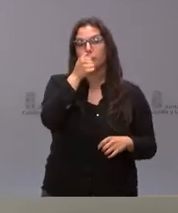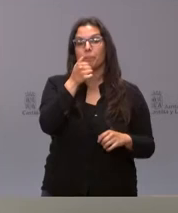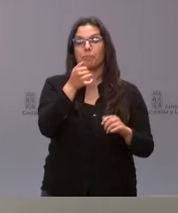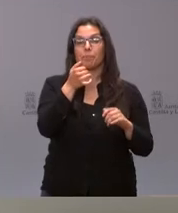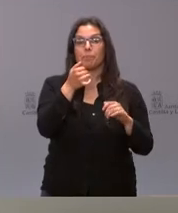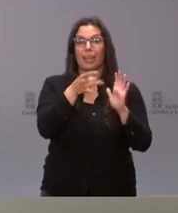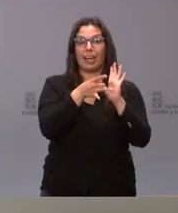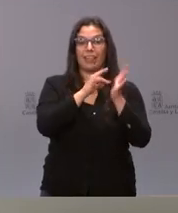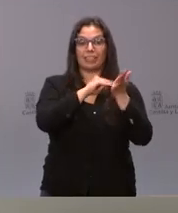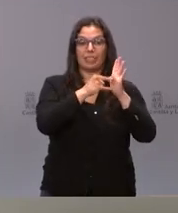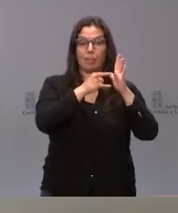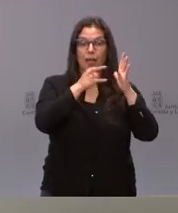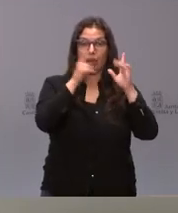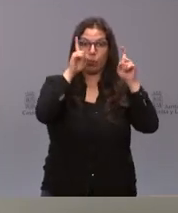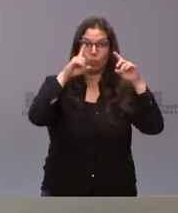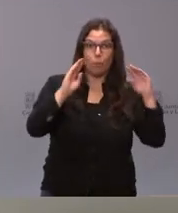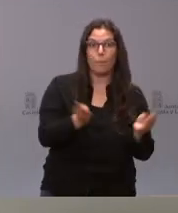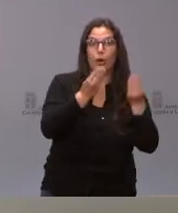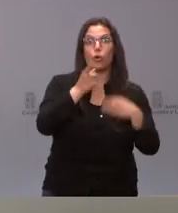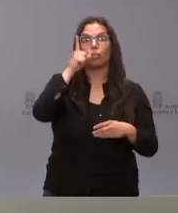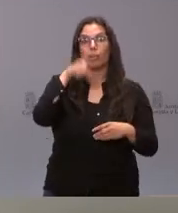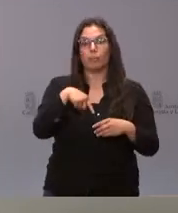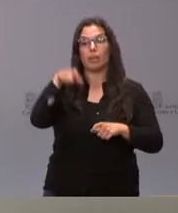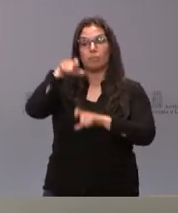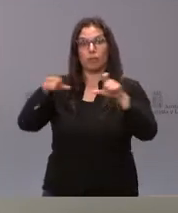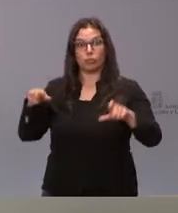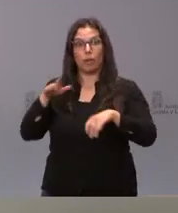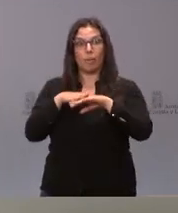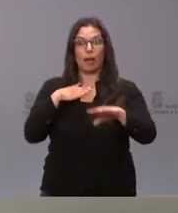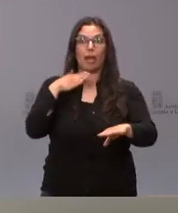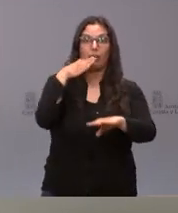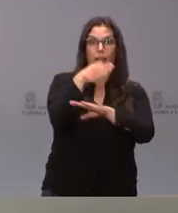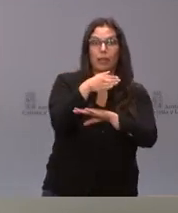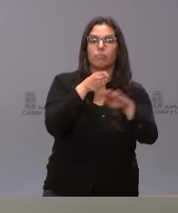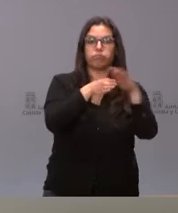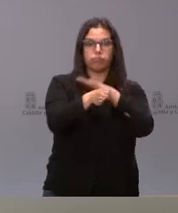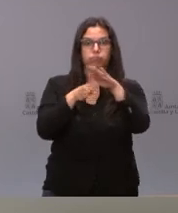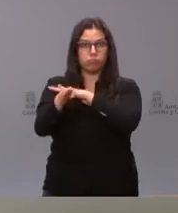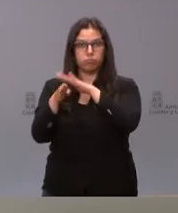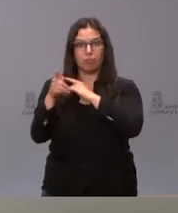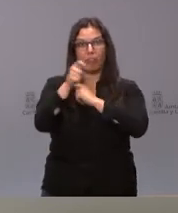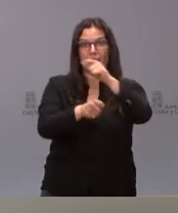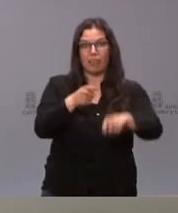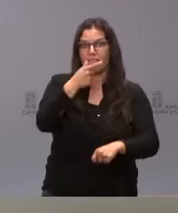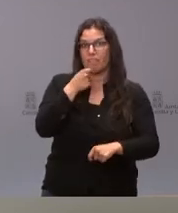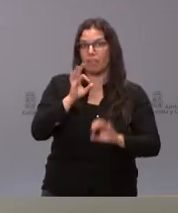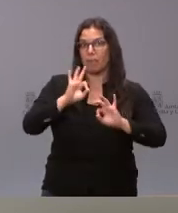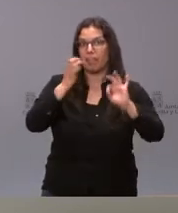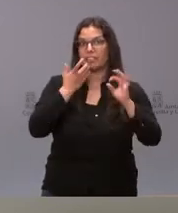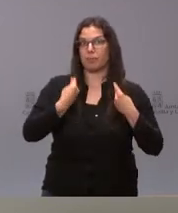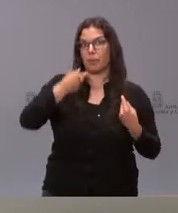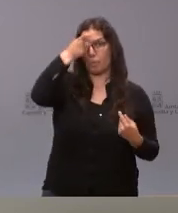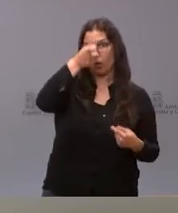sistema educativo, que favorece al acceso de los ciudadanos en todo el territorio, especialmente en el mundo rural, que mejora las políticas